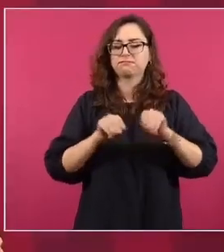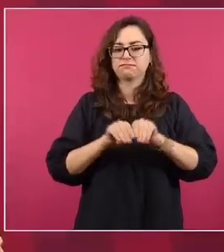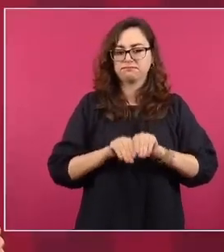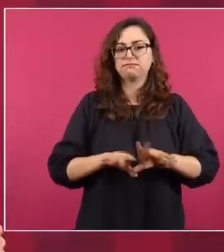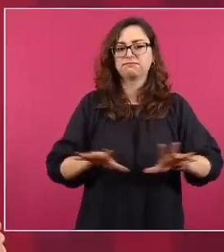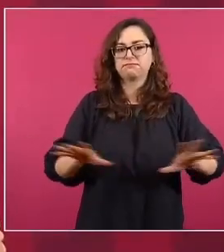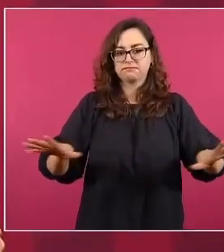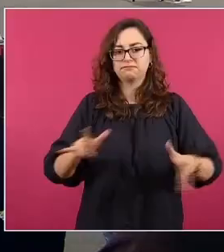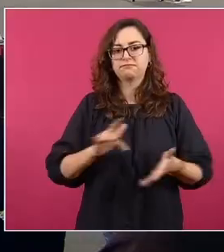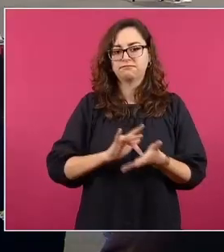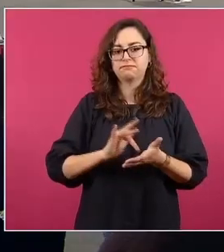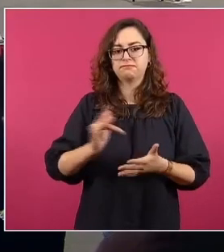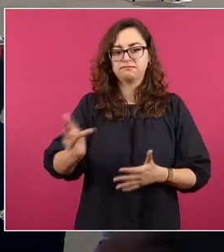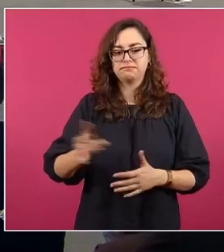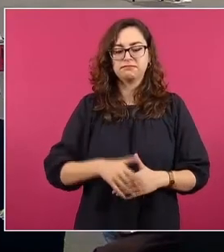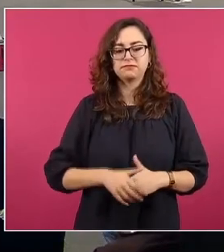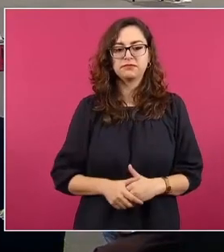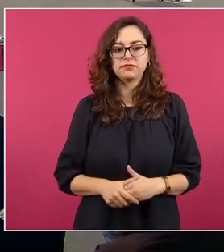para esta sección.